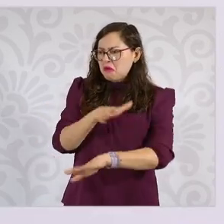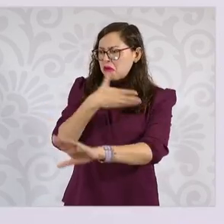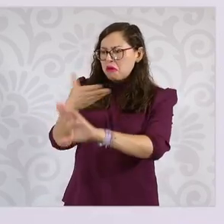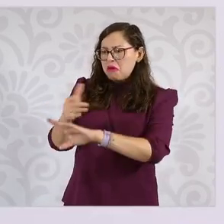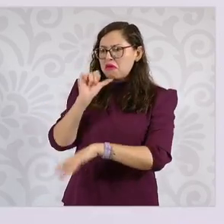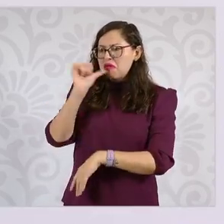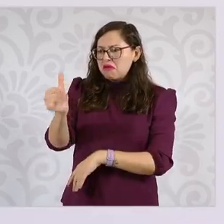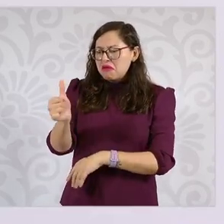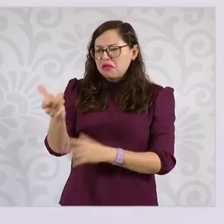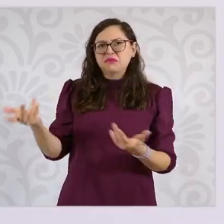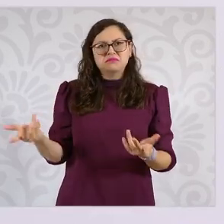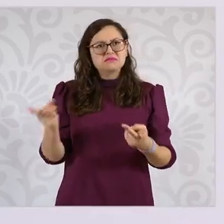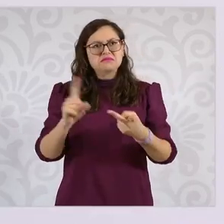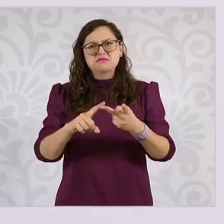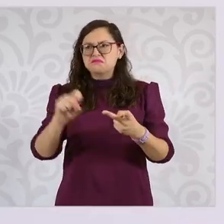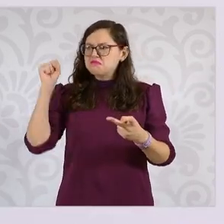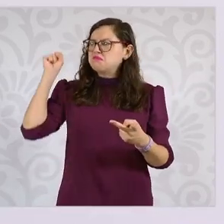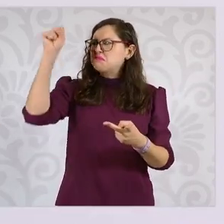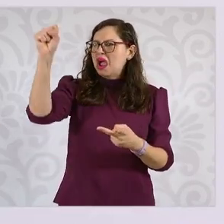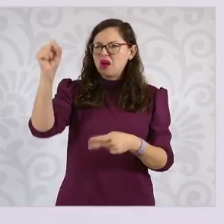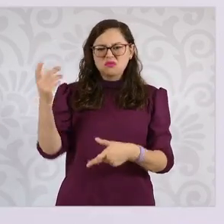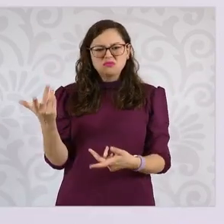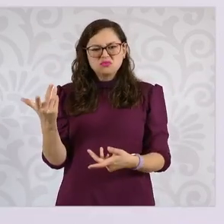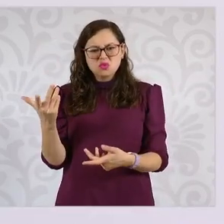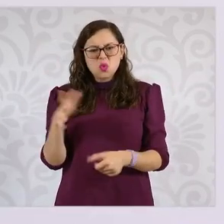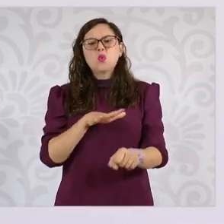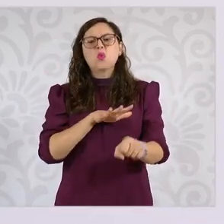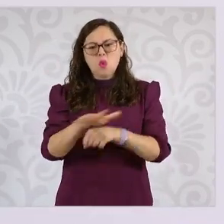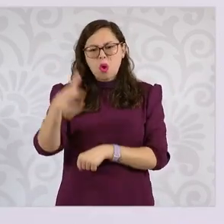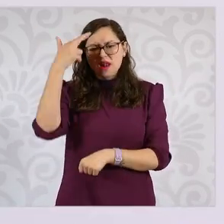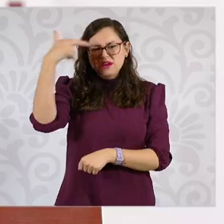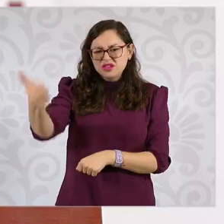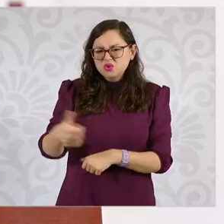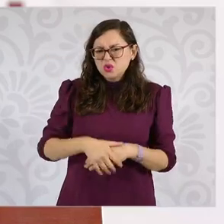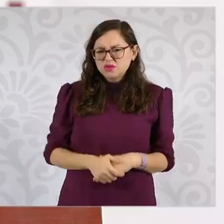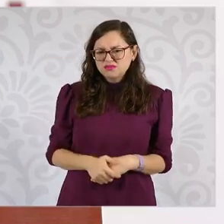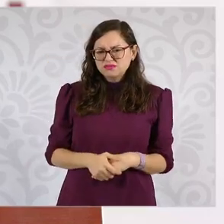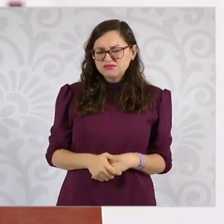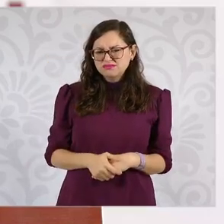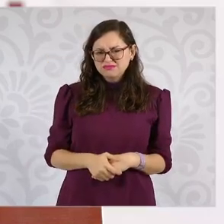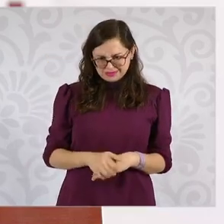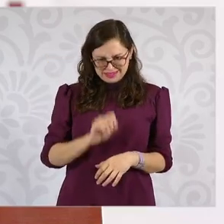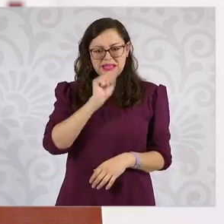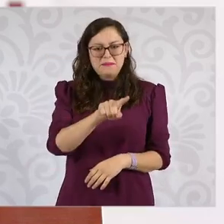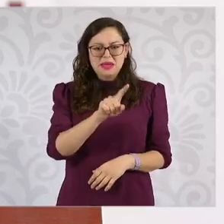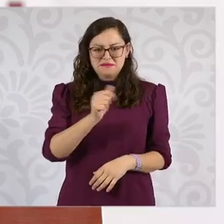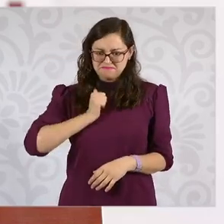de los trabajadores y trabajadoras del Poder Judicial?